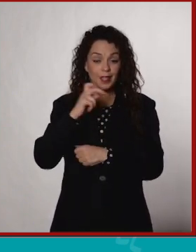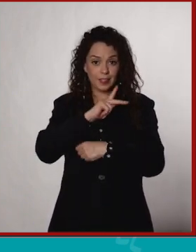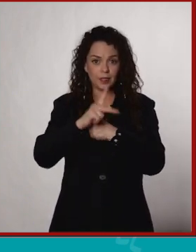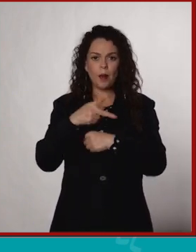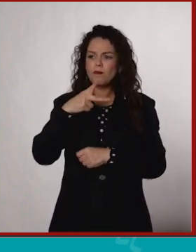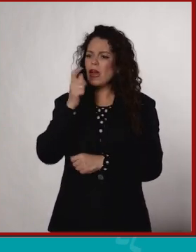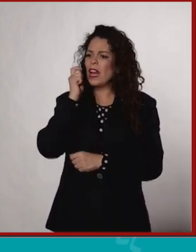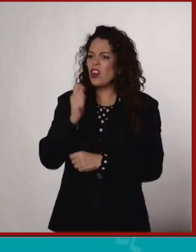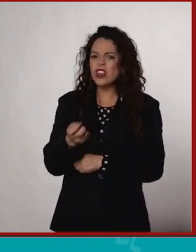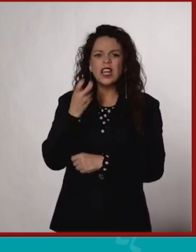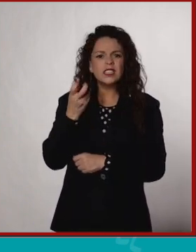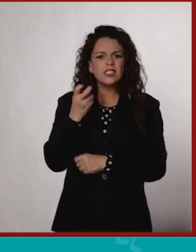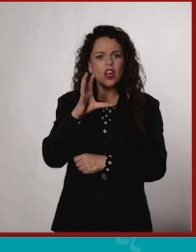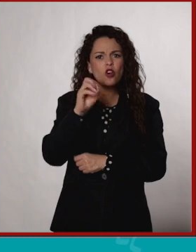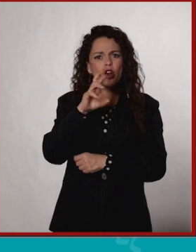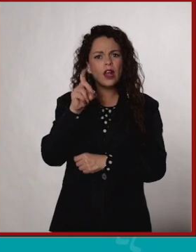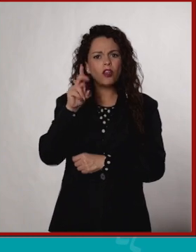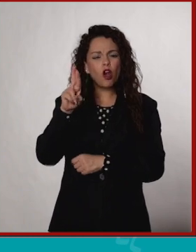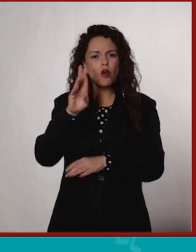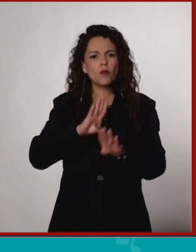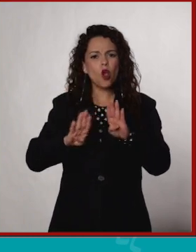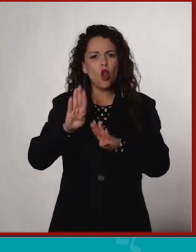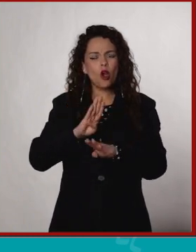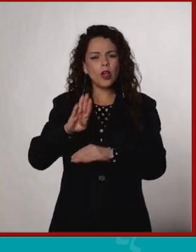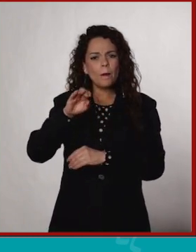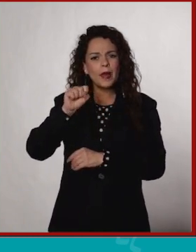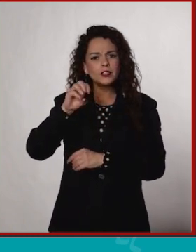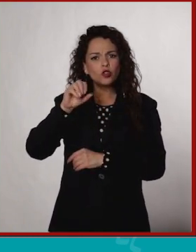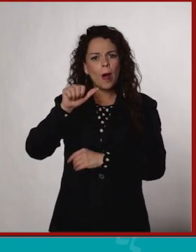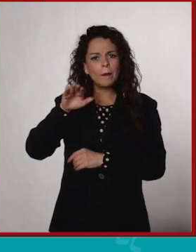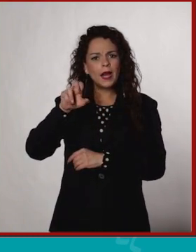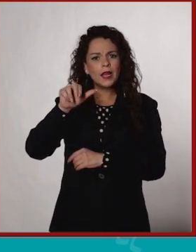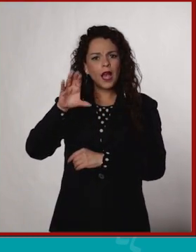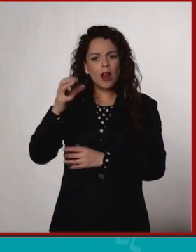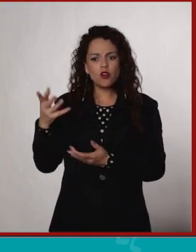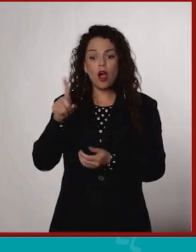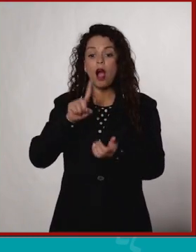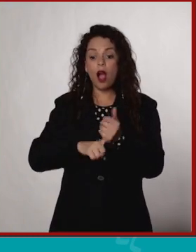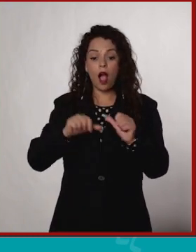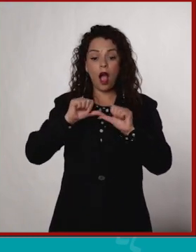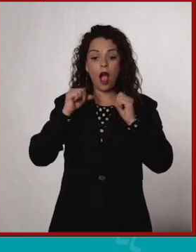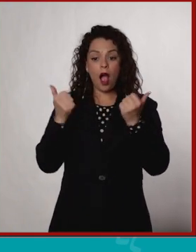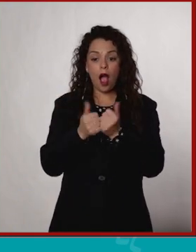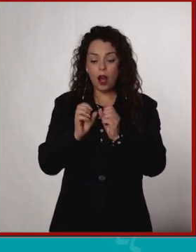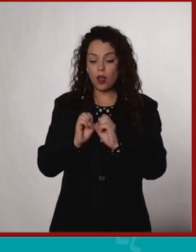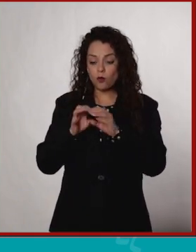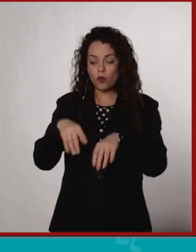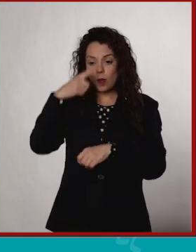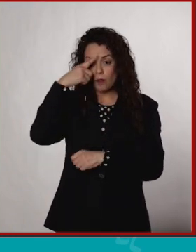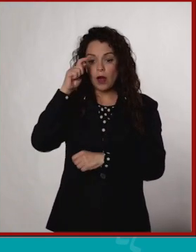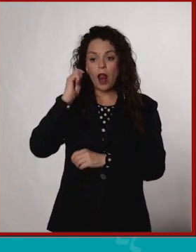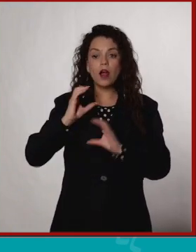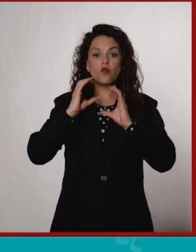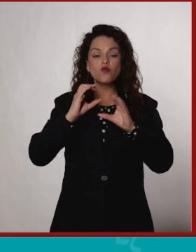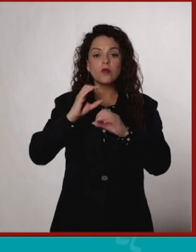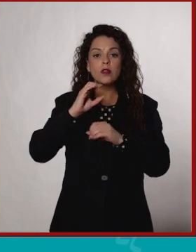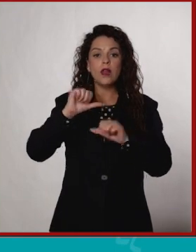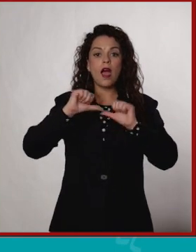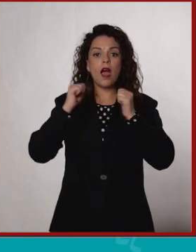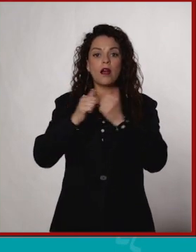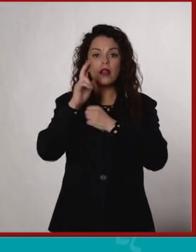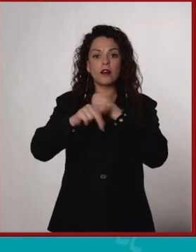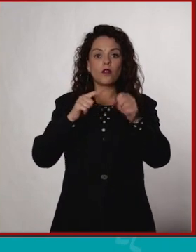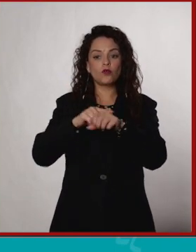¿Pero qué es el Corredor Biológico Mesoamericano? Es un área que se ha establecido para conectar las áreas